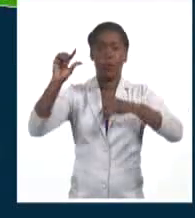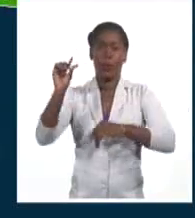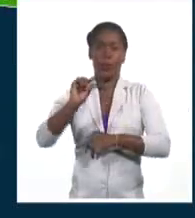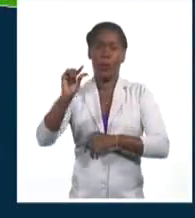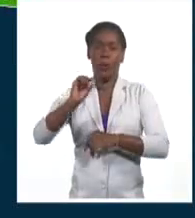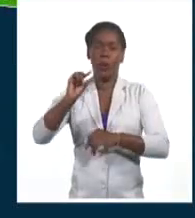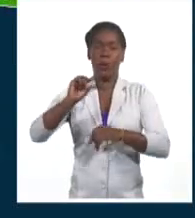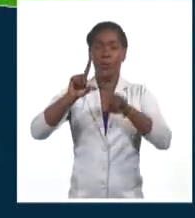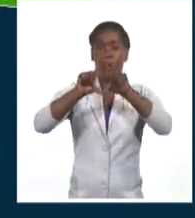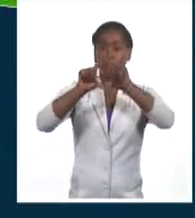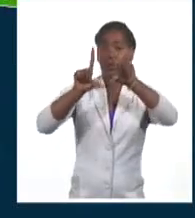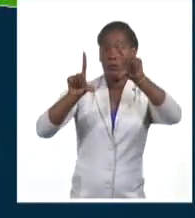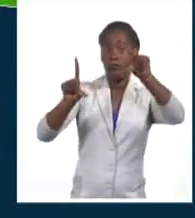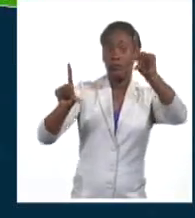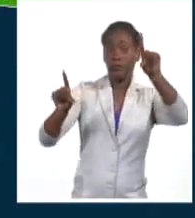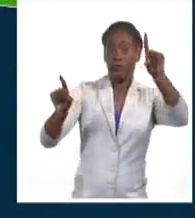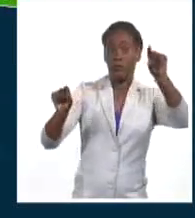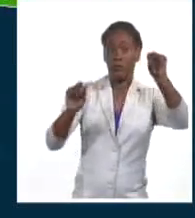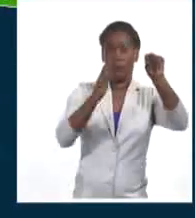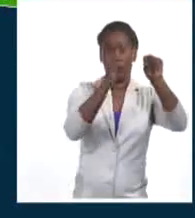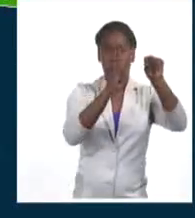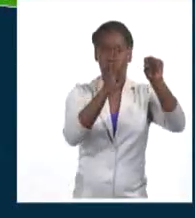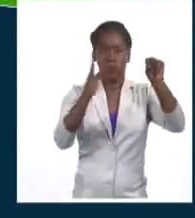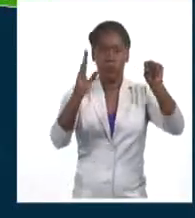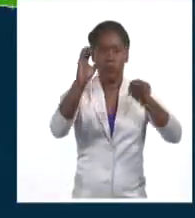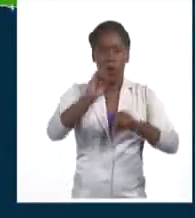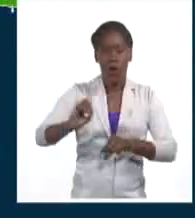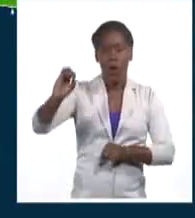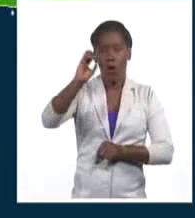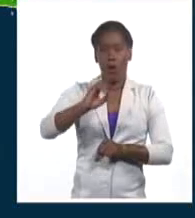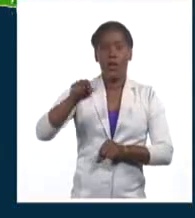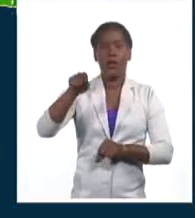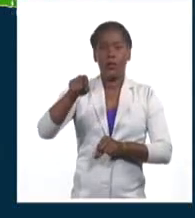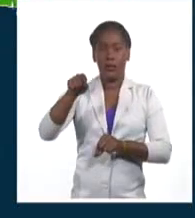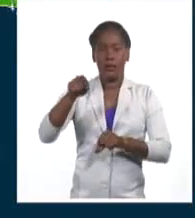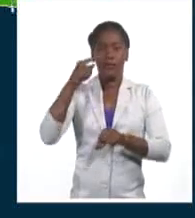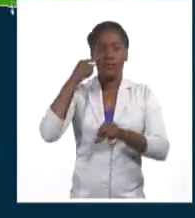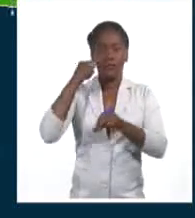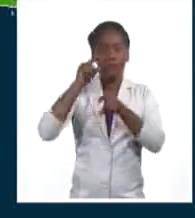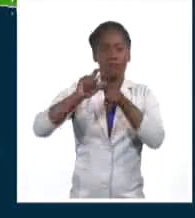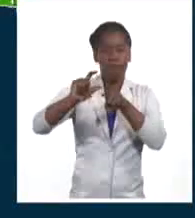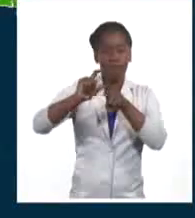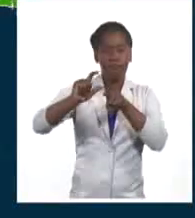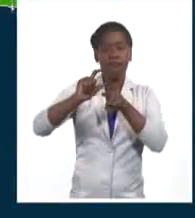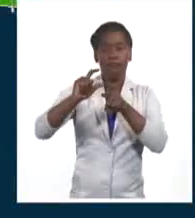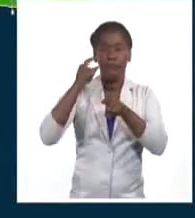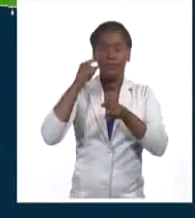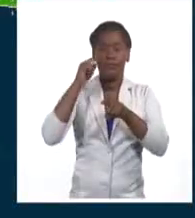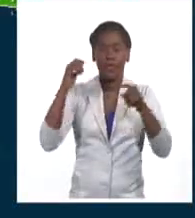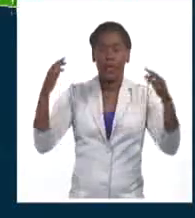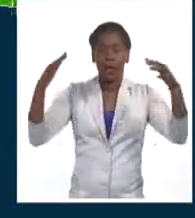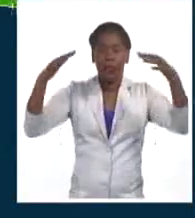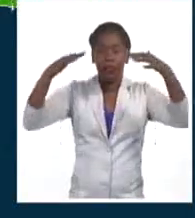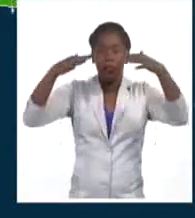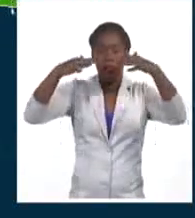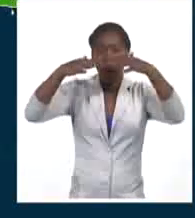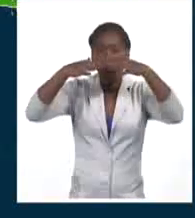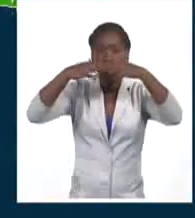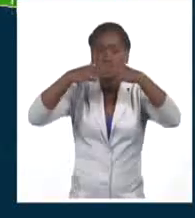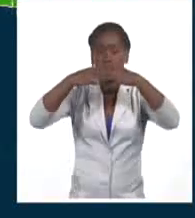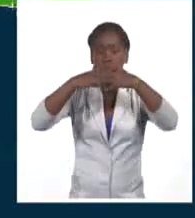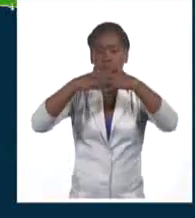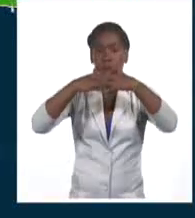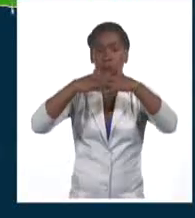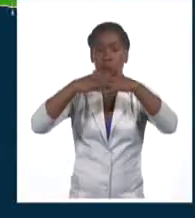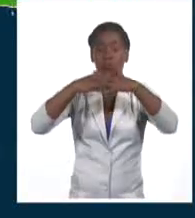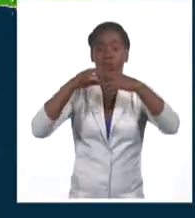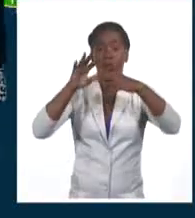parcialmente nublado hacia zonas de la costa norte oriental. Por la tarde estará parcialmente nublado y nublado hacia localidades del interior y sur del